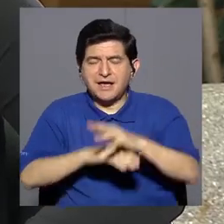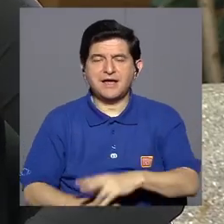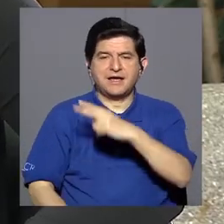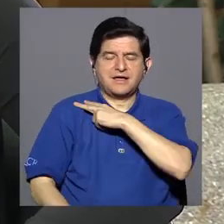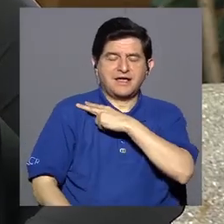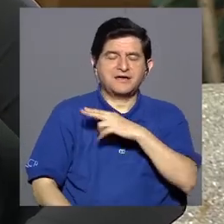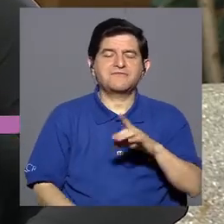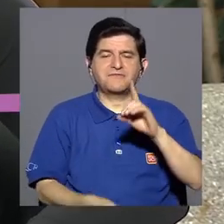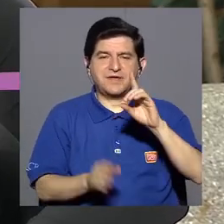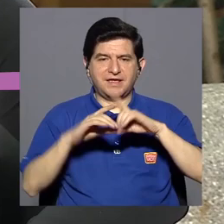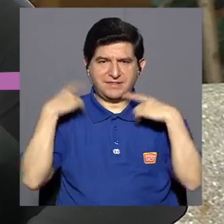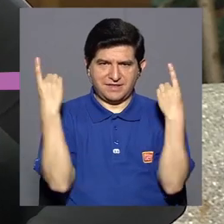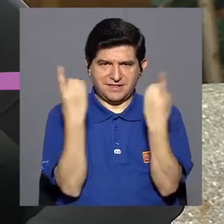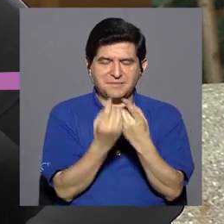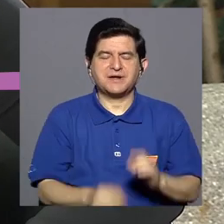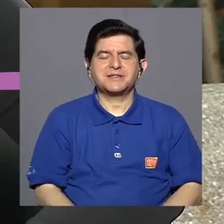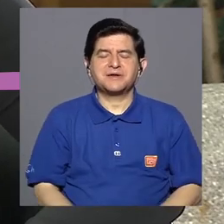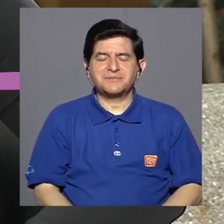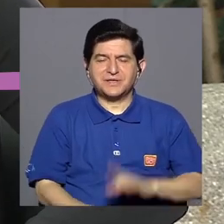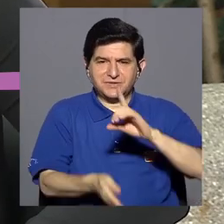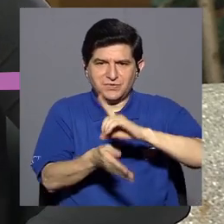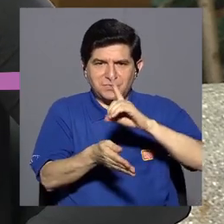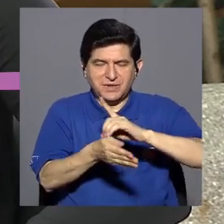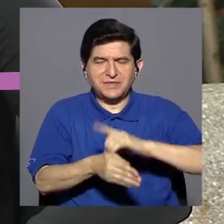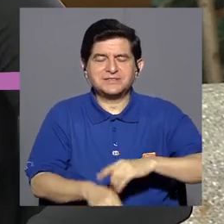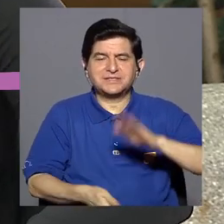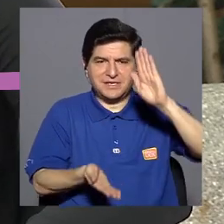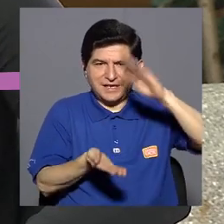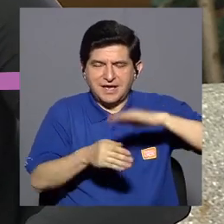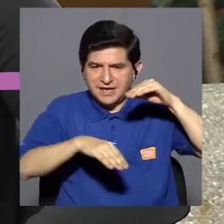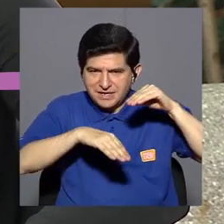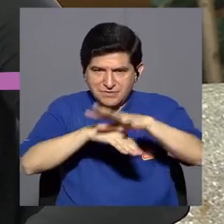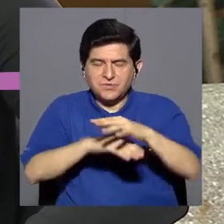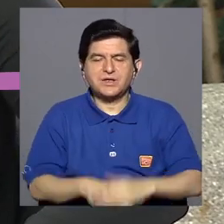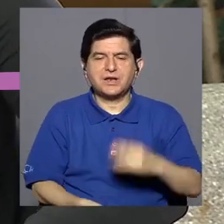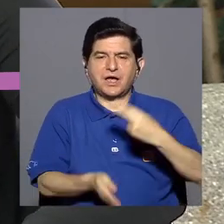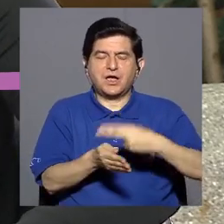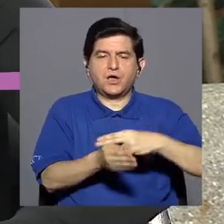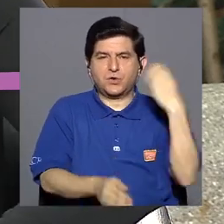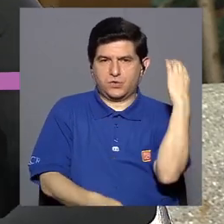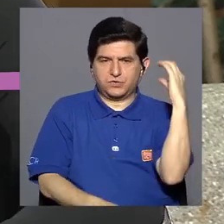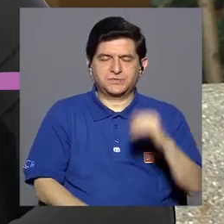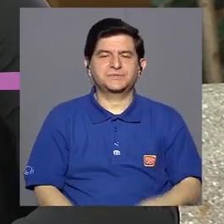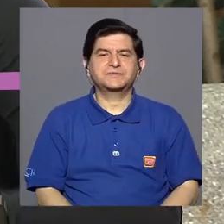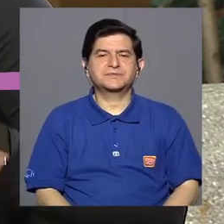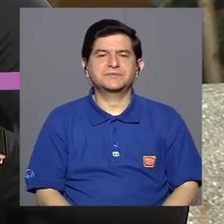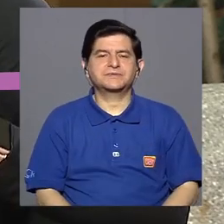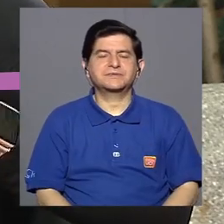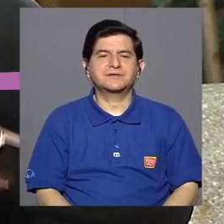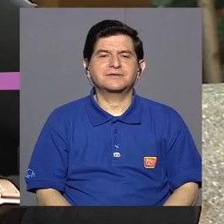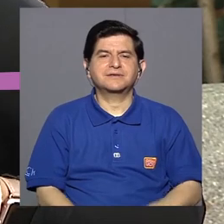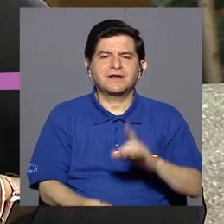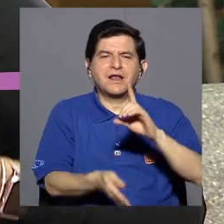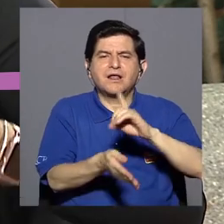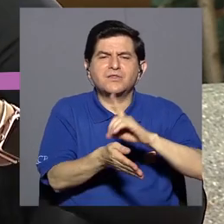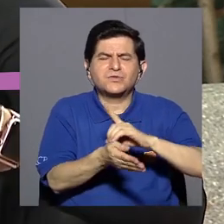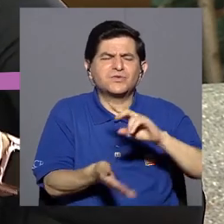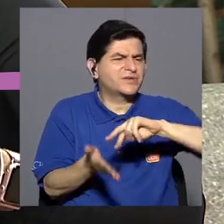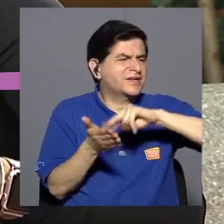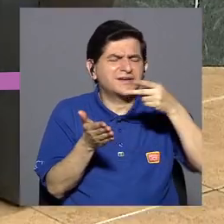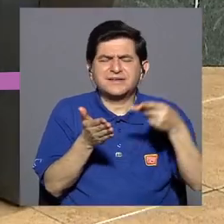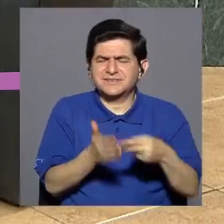Departamento de Medicina Paliativa del Hospital Max Peralta. Doctora, ¿qué conlleva